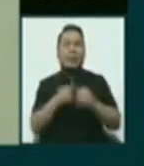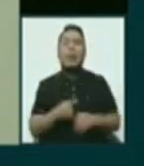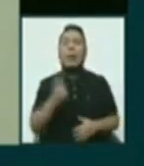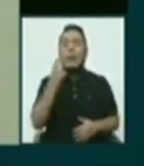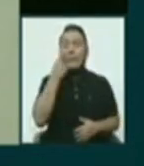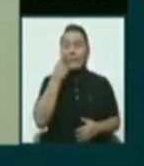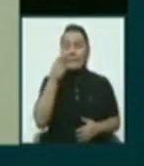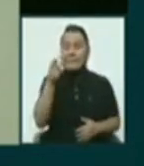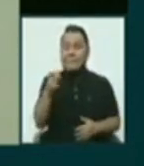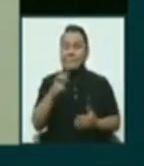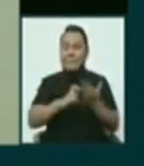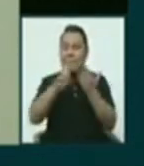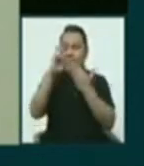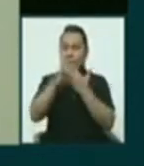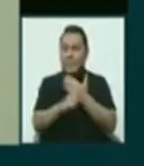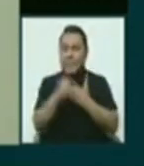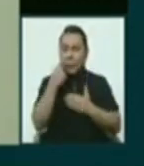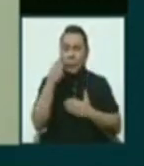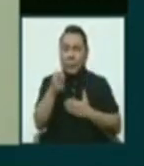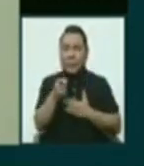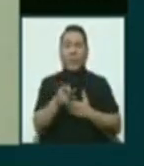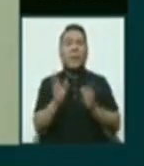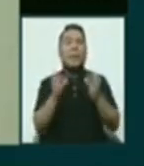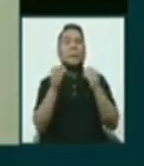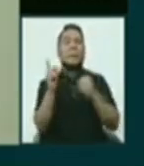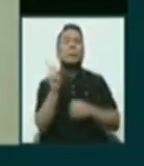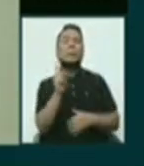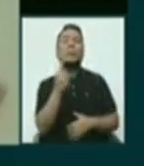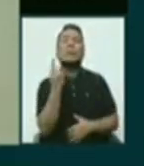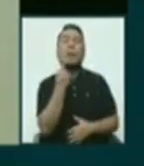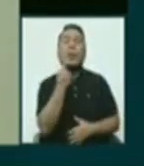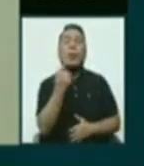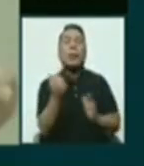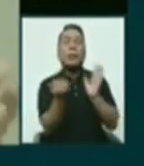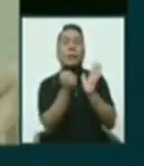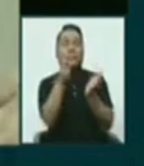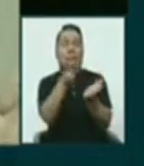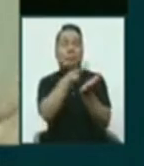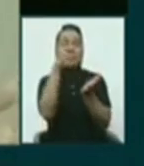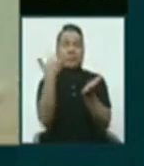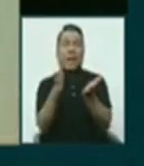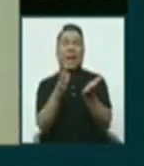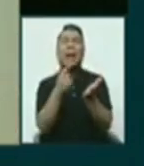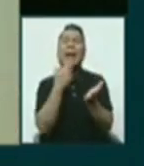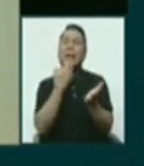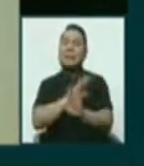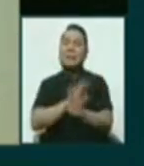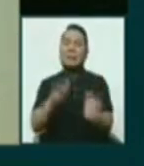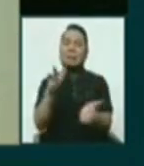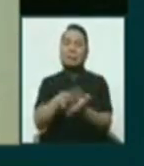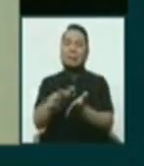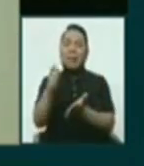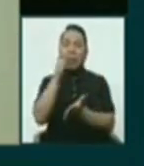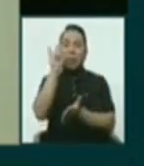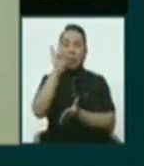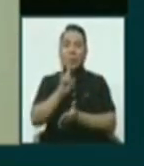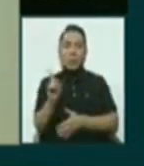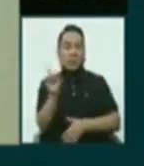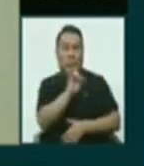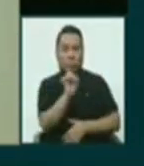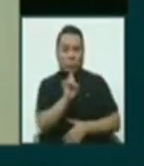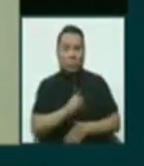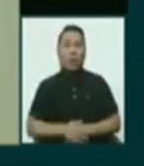bien ese proyecto. Porque no solamente es legalizar y bien, ya, gracias, no, no, no, no, no, no es así.